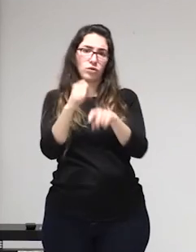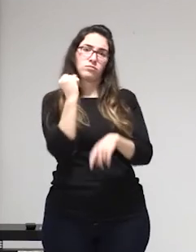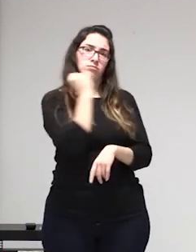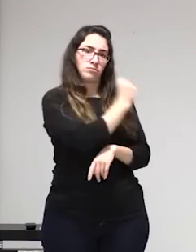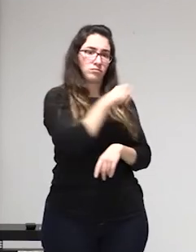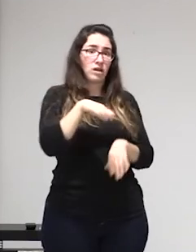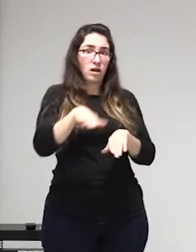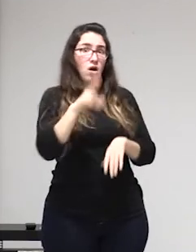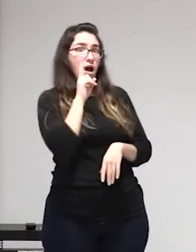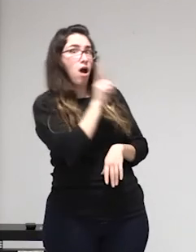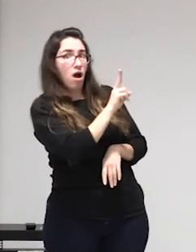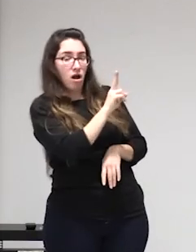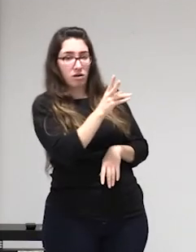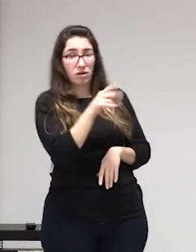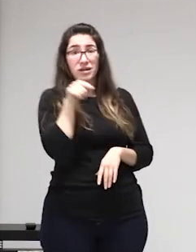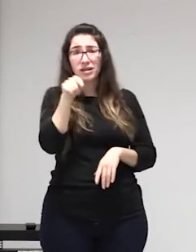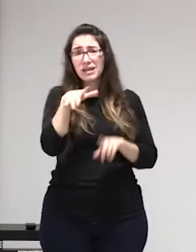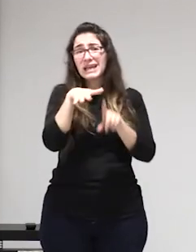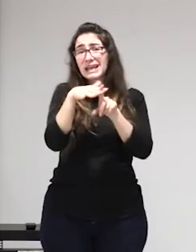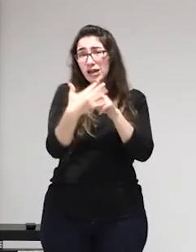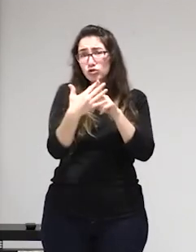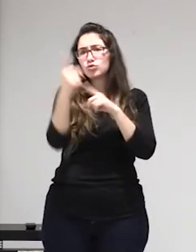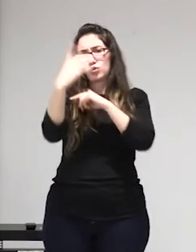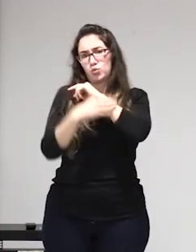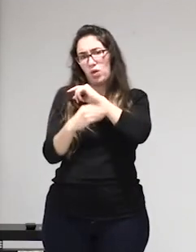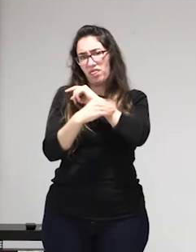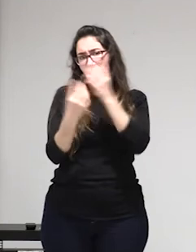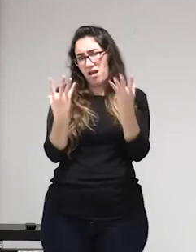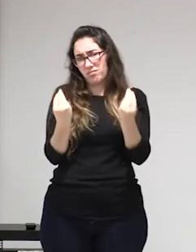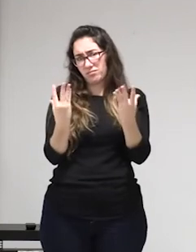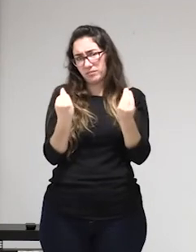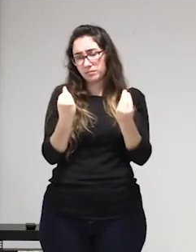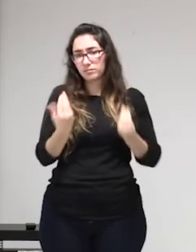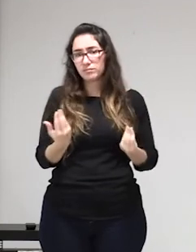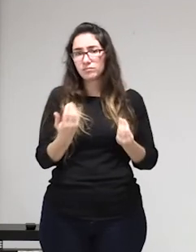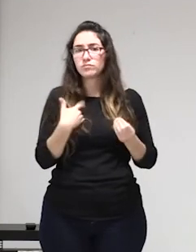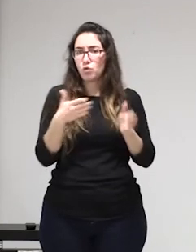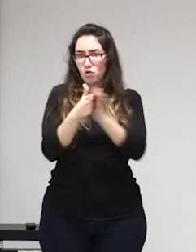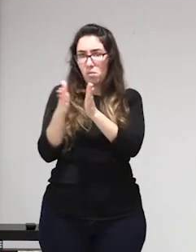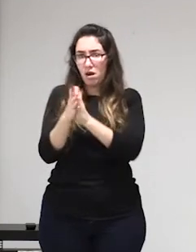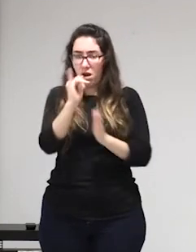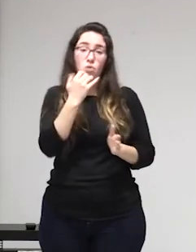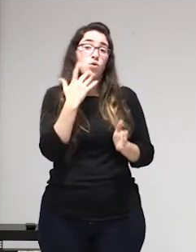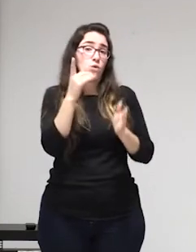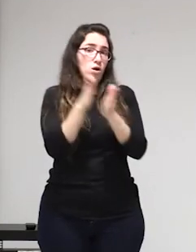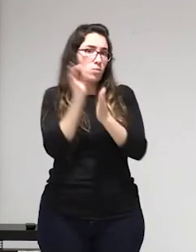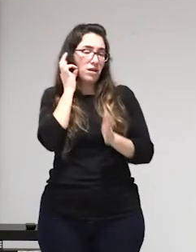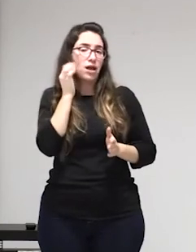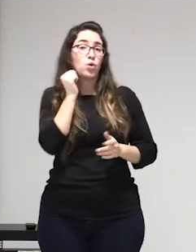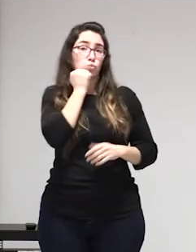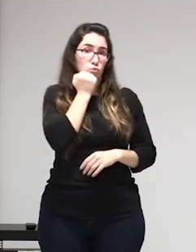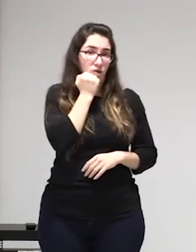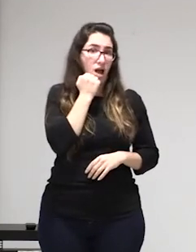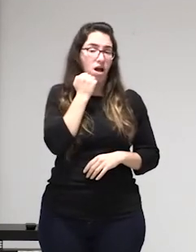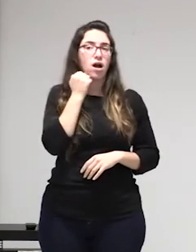uno de ellos un bebé entonces para poder dejarlo empezó a hacer trabajo sexual estuvo dos semanas se lo contó a una prima suya